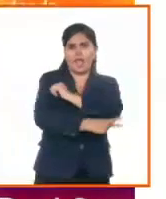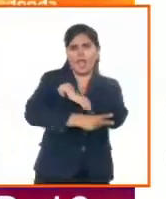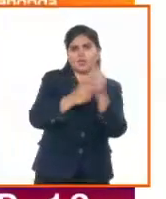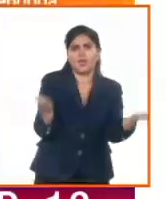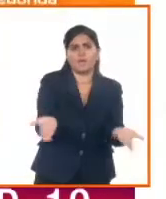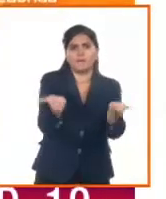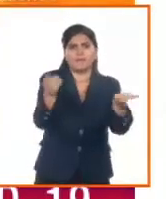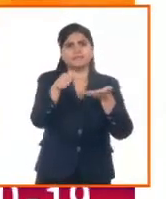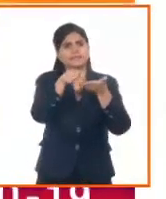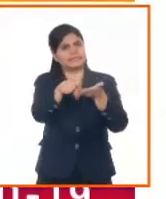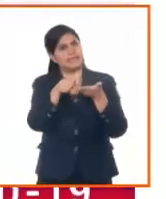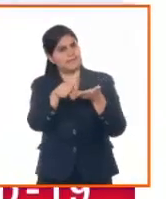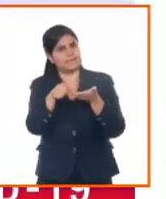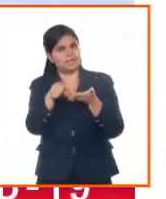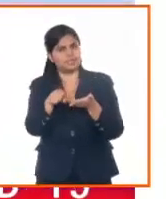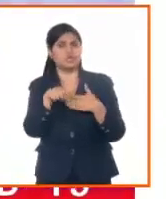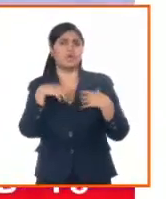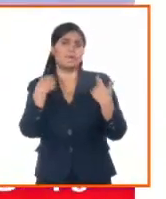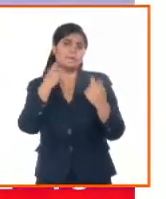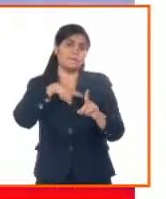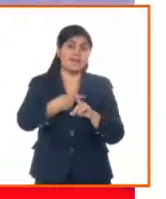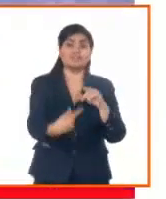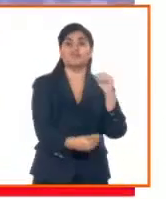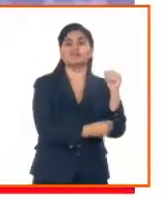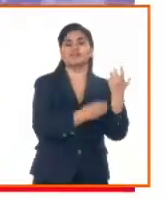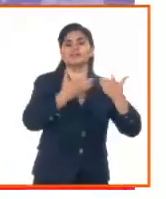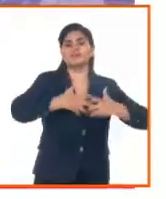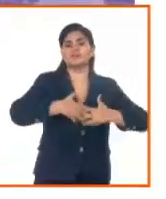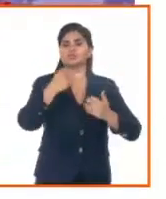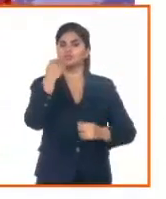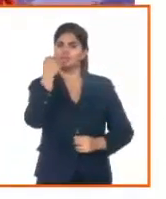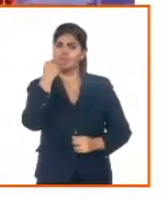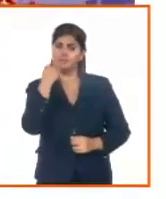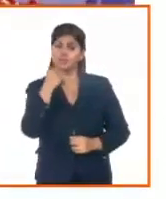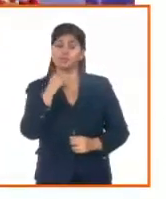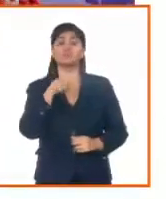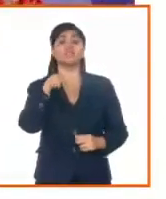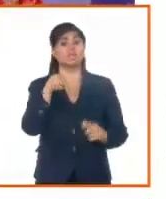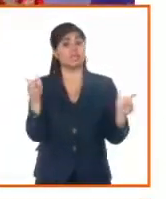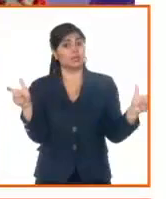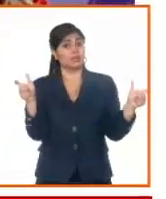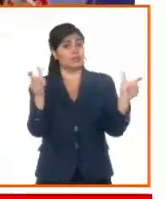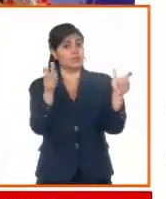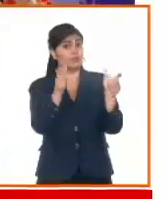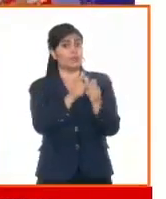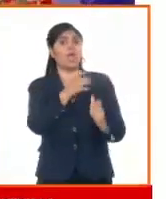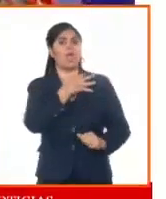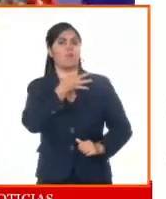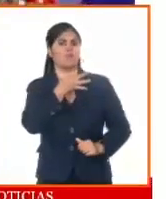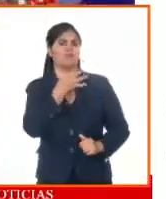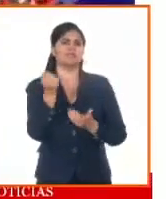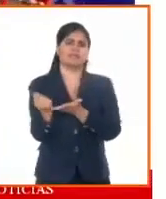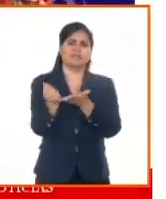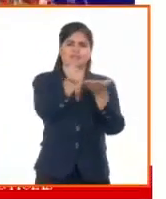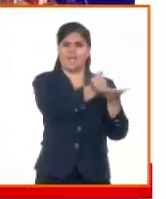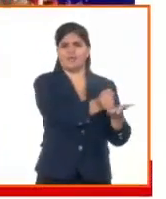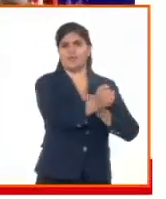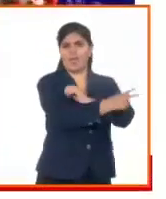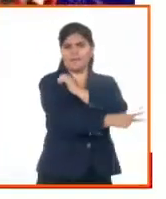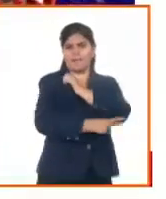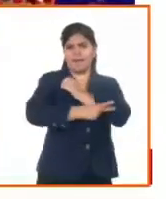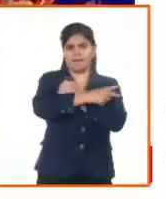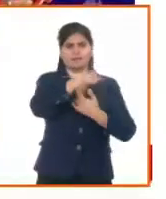la producción de alimentos y enfrentar la inflación en nuestra región. Con la participación